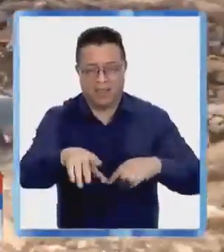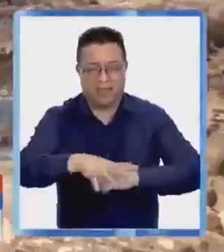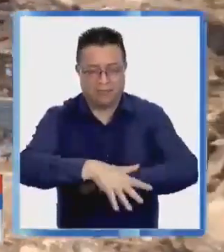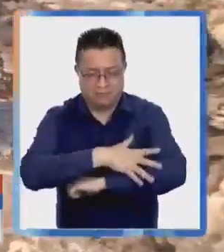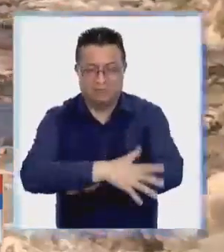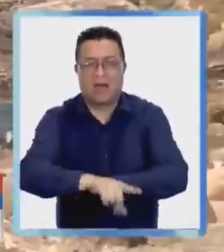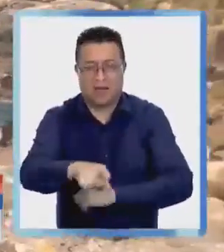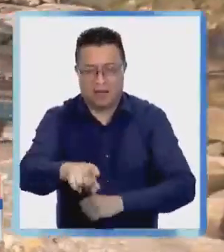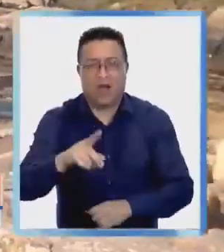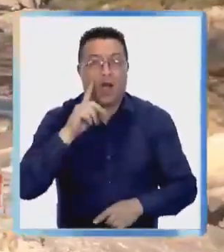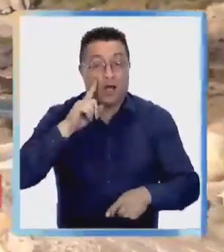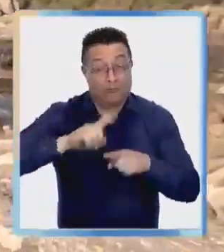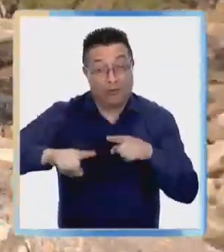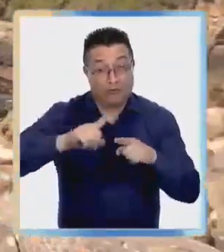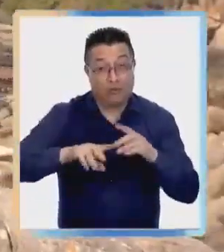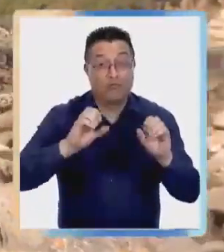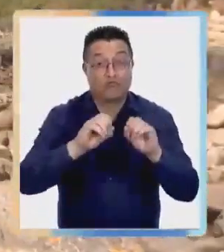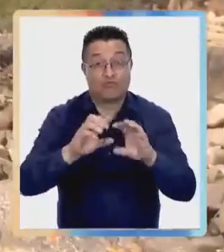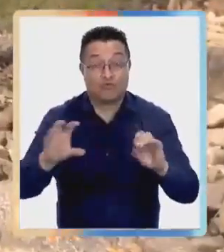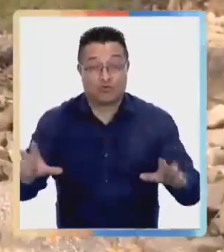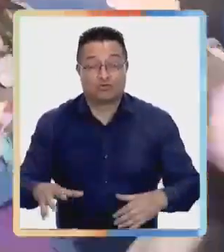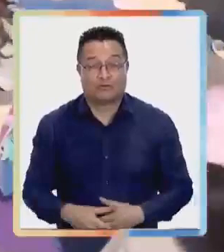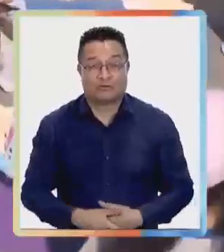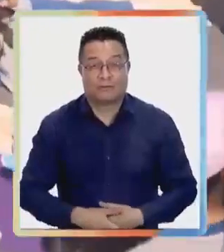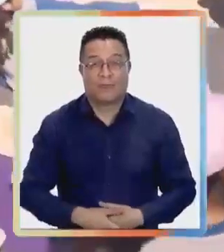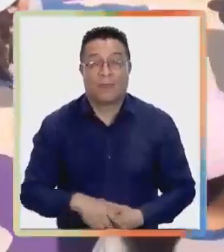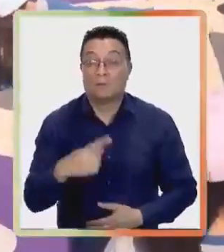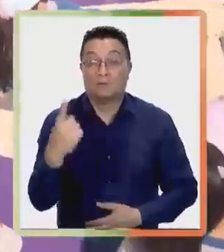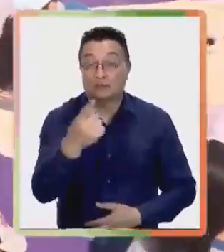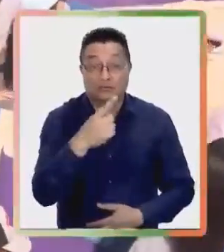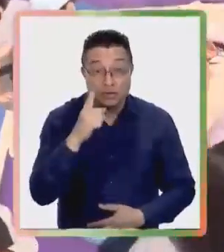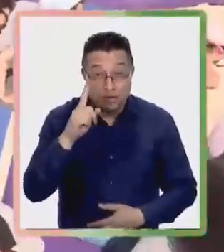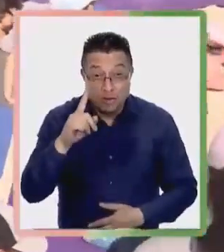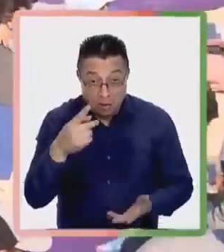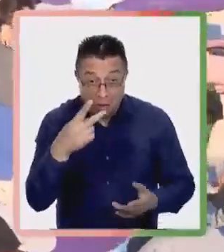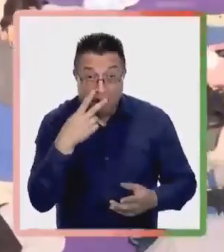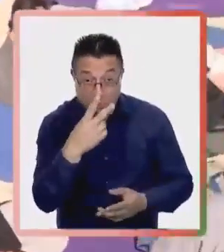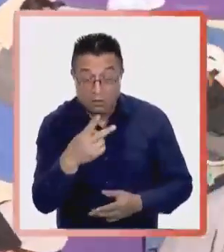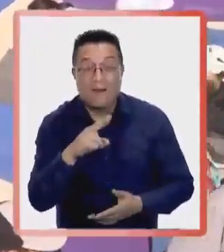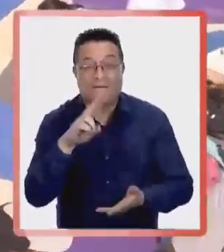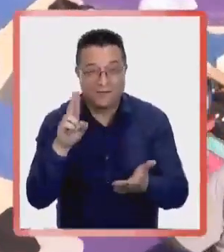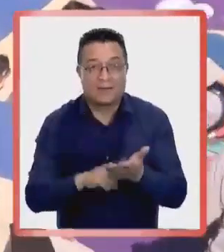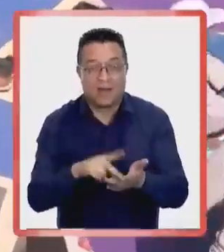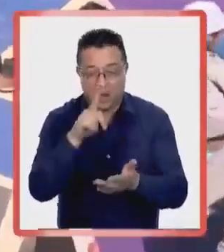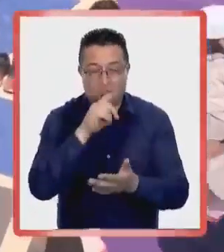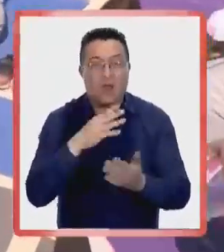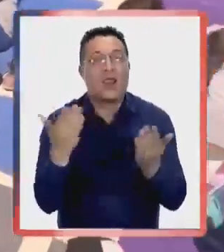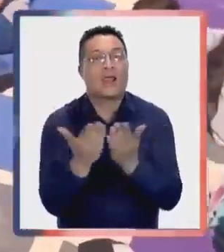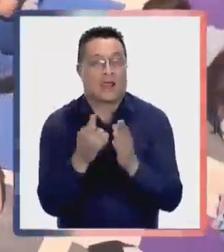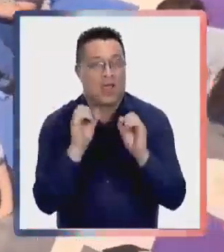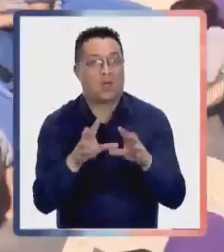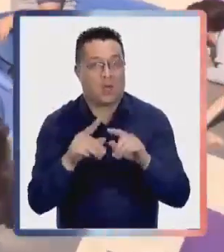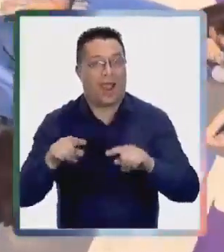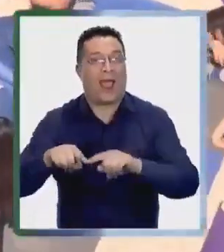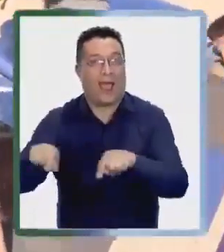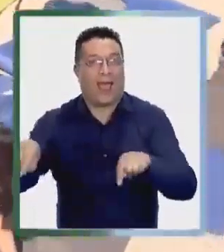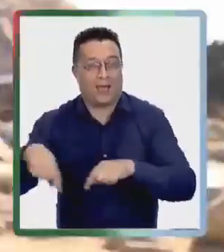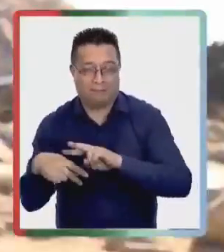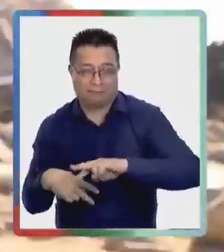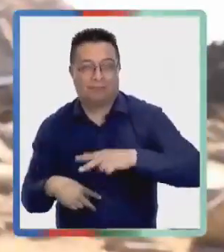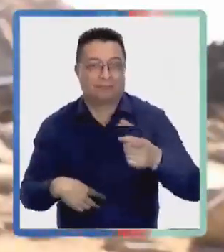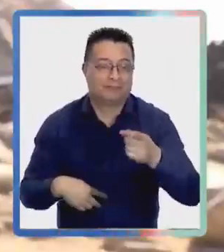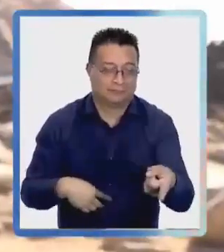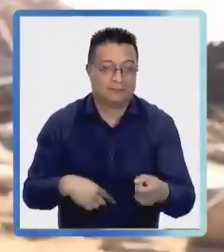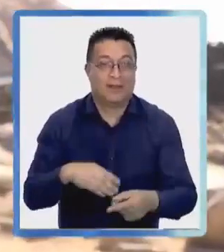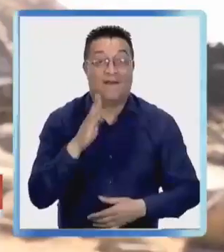mar, que aún desconocemos. Y aunque no lo crea, esta es también una sala de clases. Las